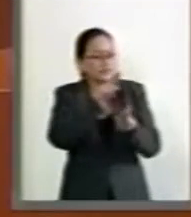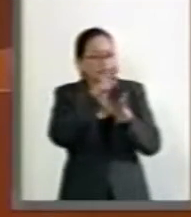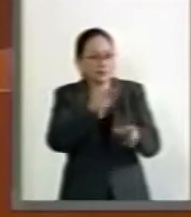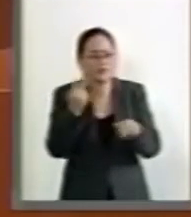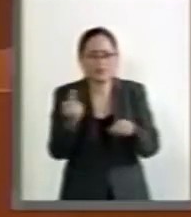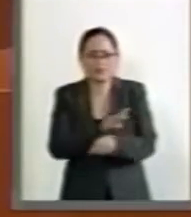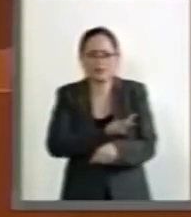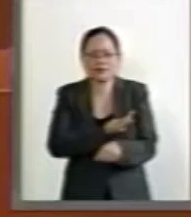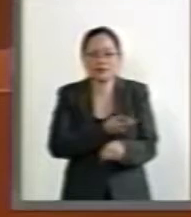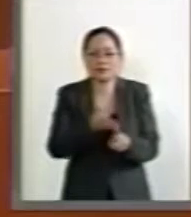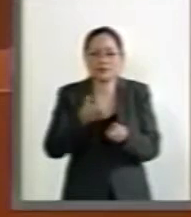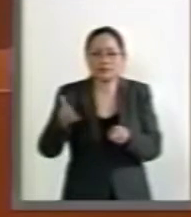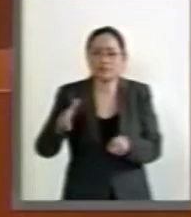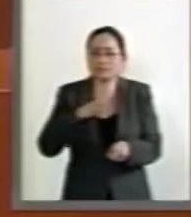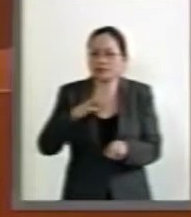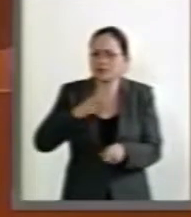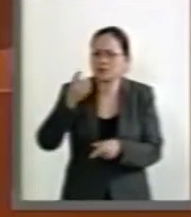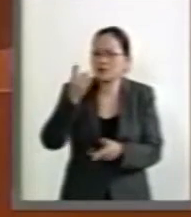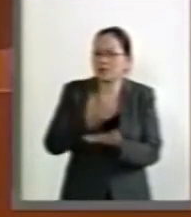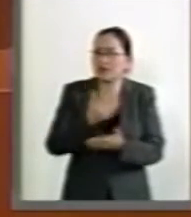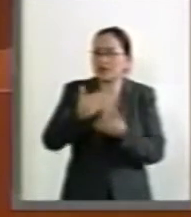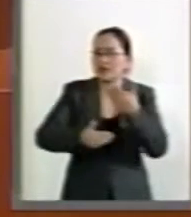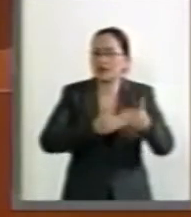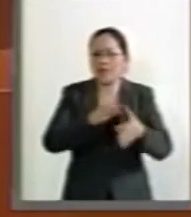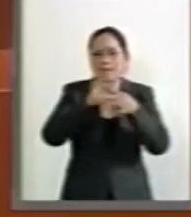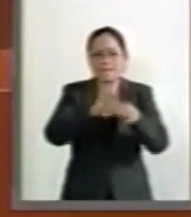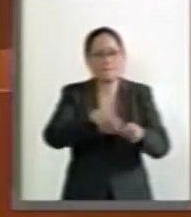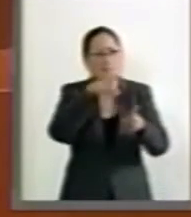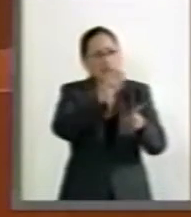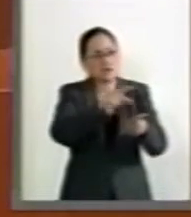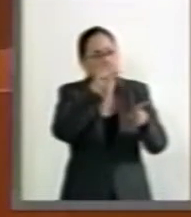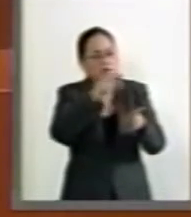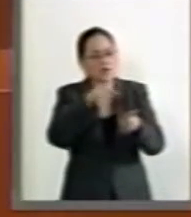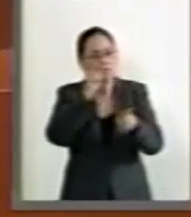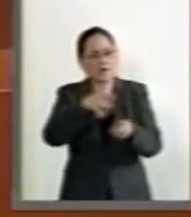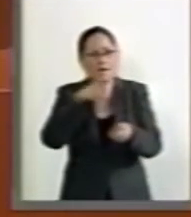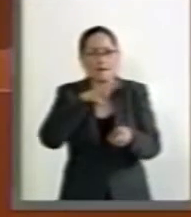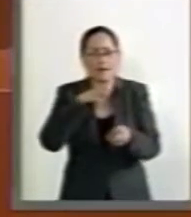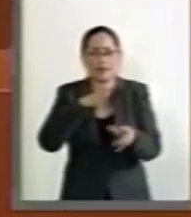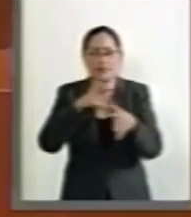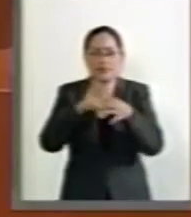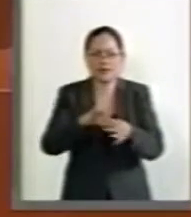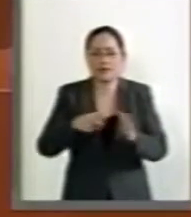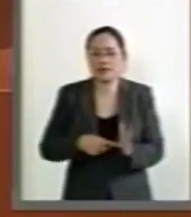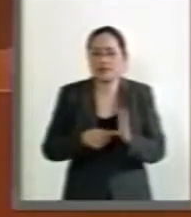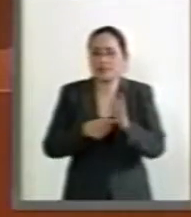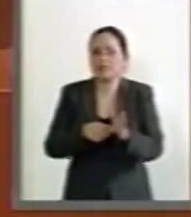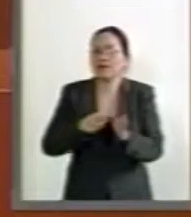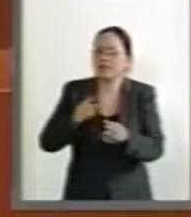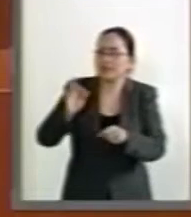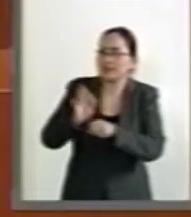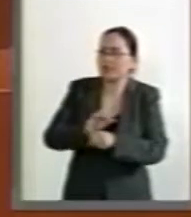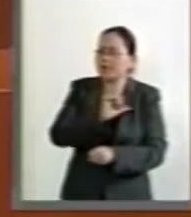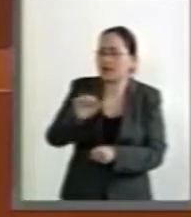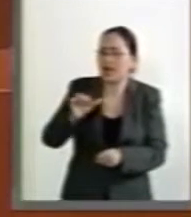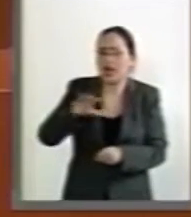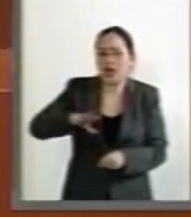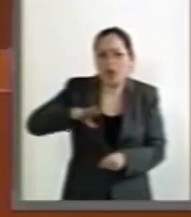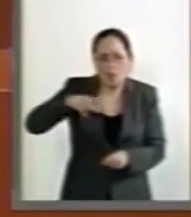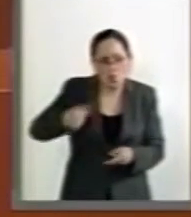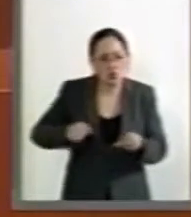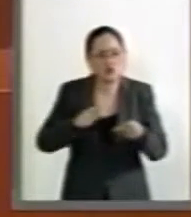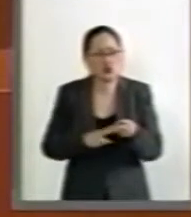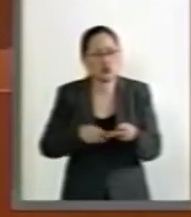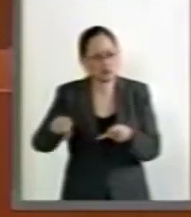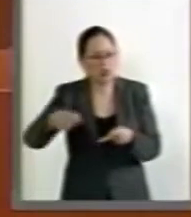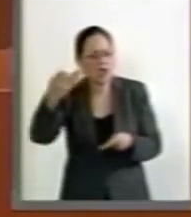y solo ofrece continuidad a un modelo que privilegia los abusos,